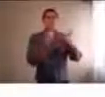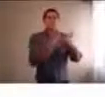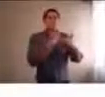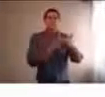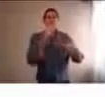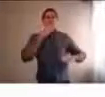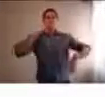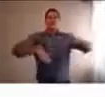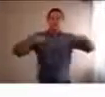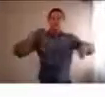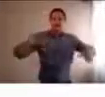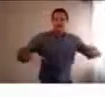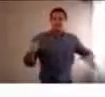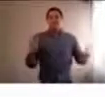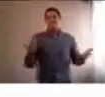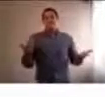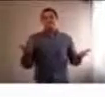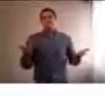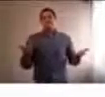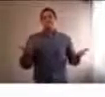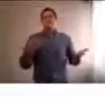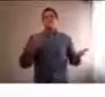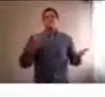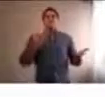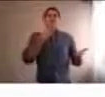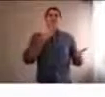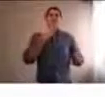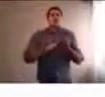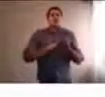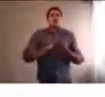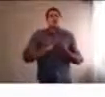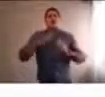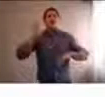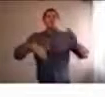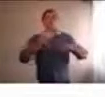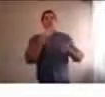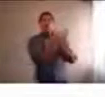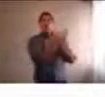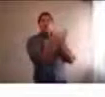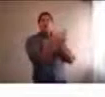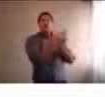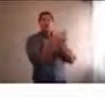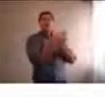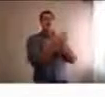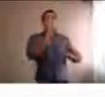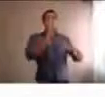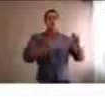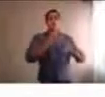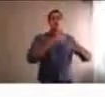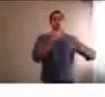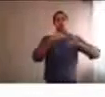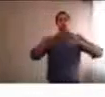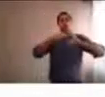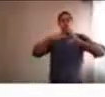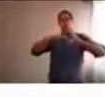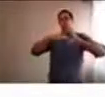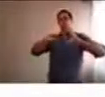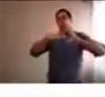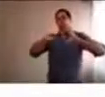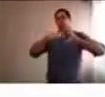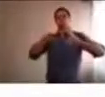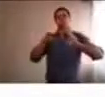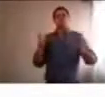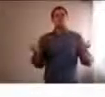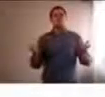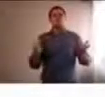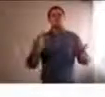demandan desde la escuela cierta organización, que hay familias que esto no lo pueden cubrir porque tienen